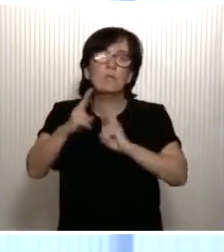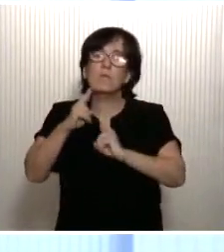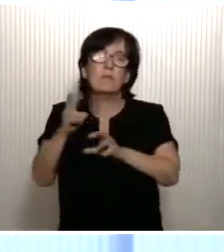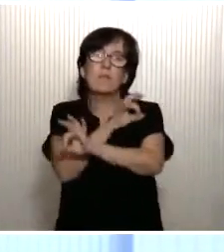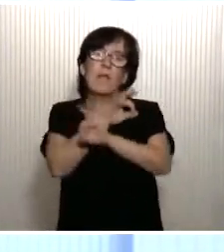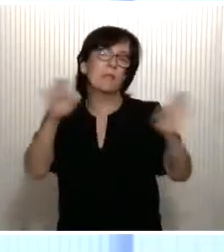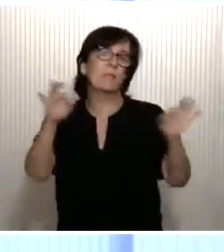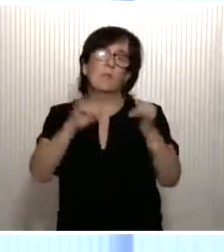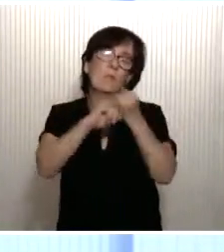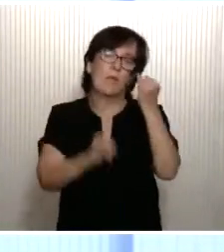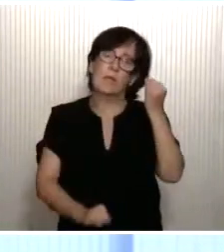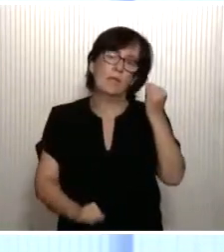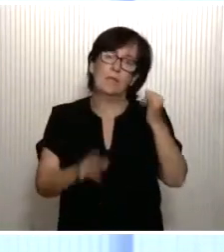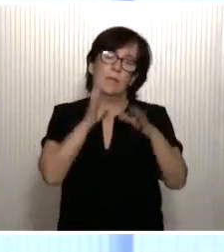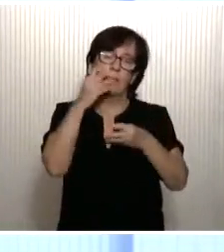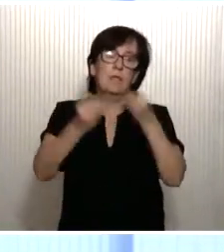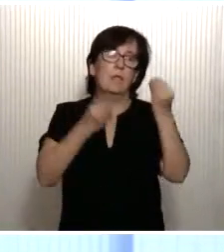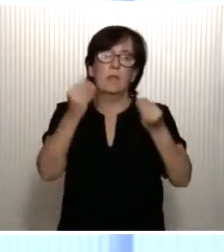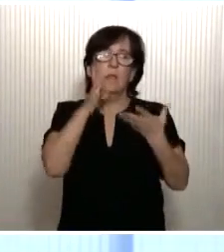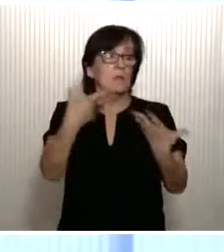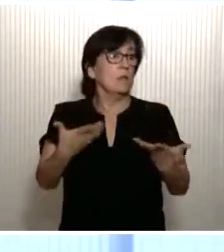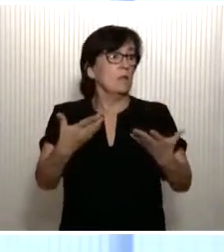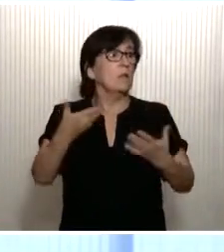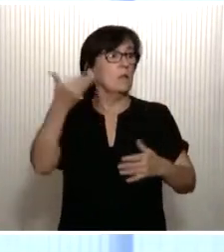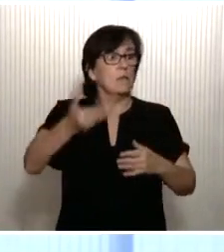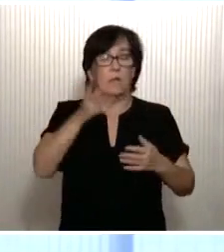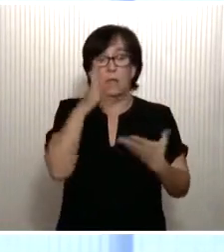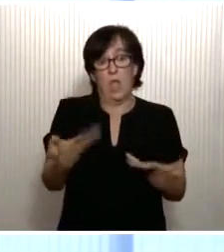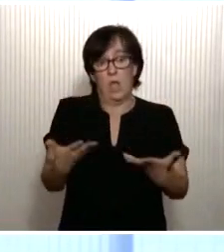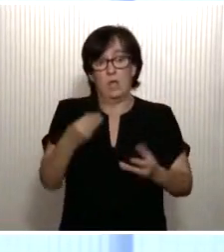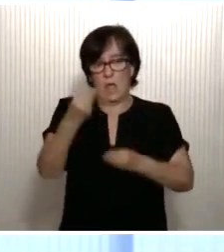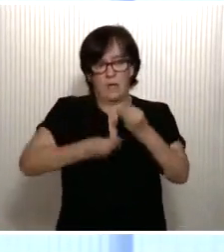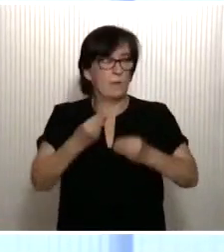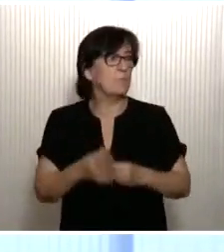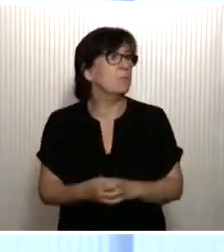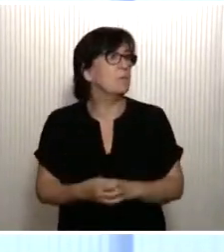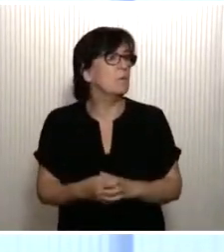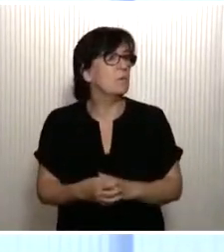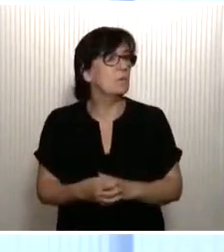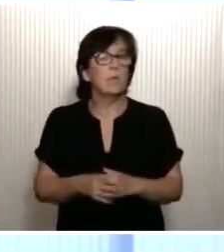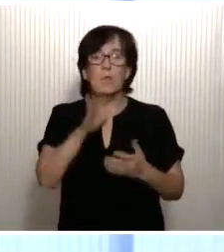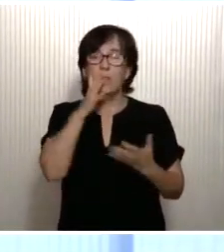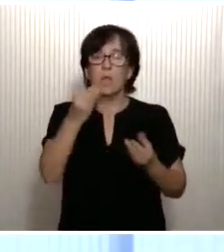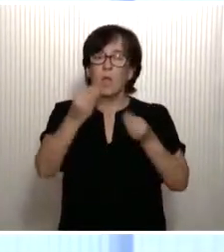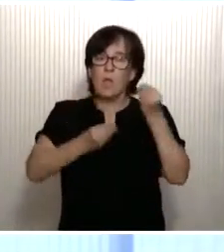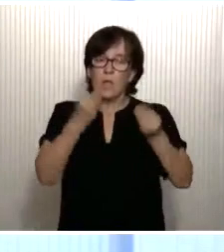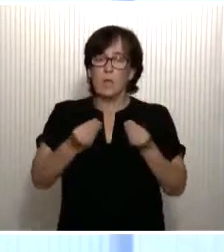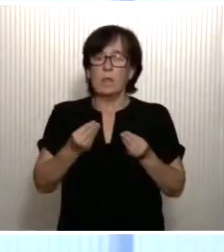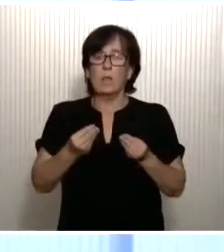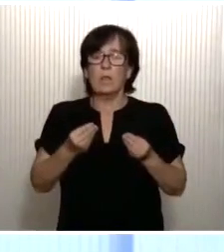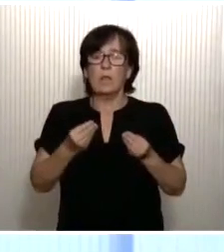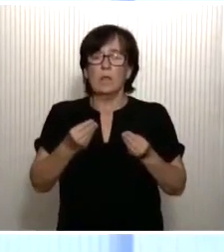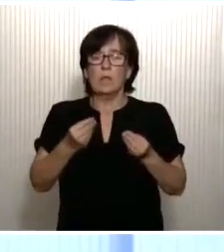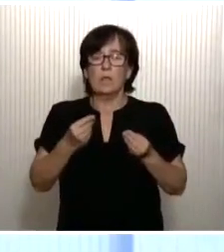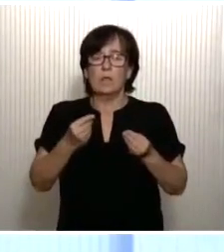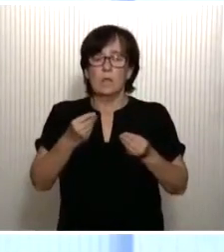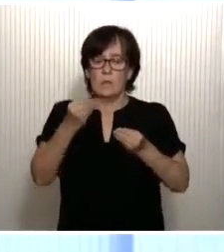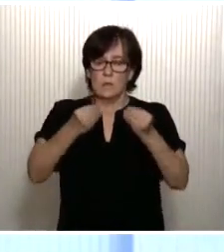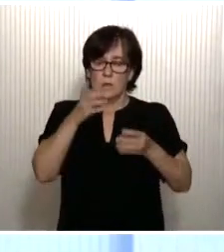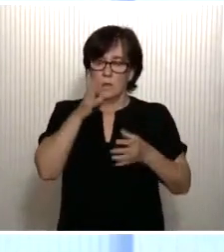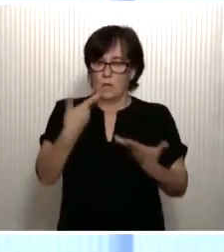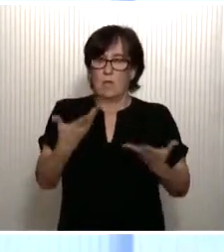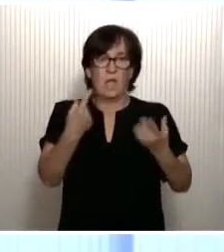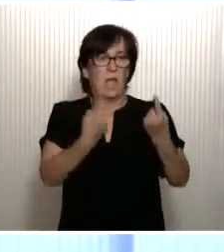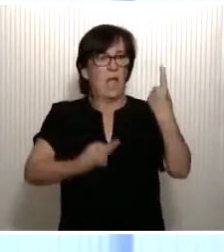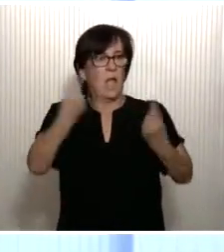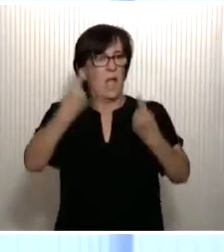ninguna crisis, y mucho menos a una crisis de la envergadura que estamos afrontando. Cuando se imponga o cuando se impone, y lo hemos visto